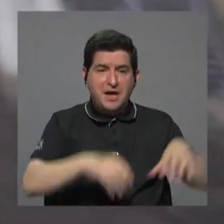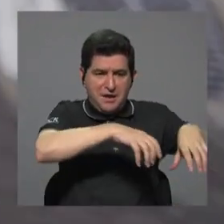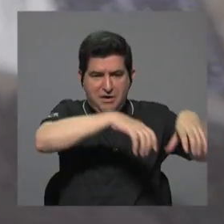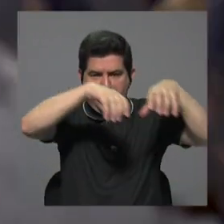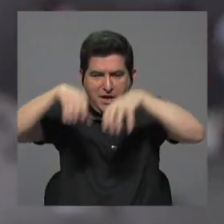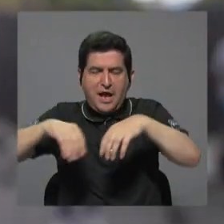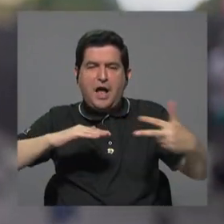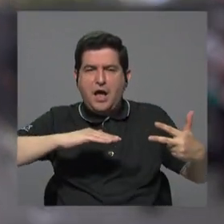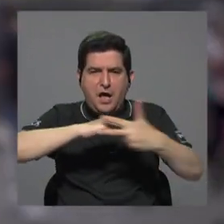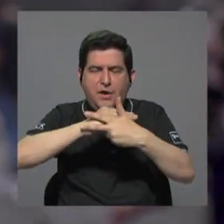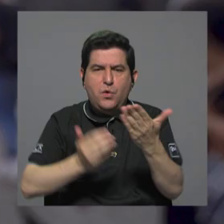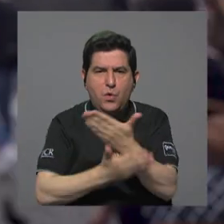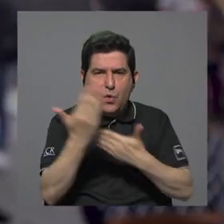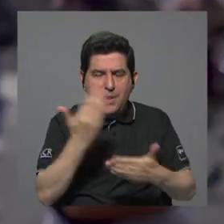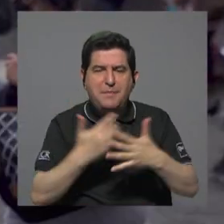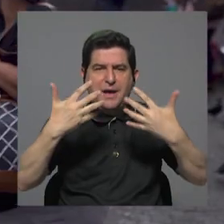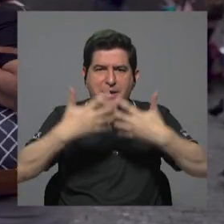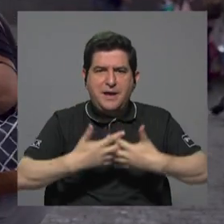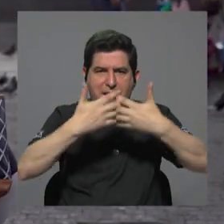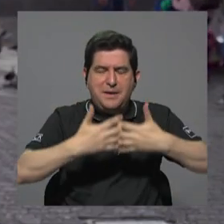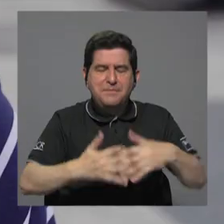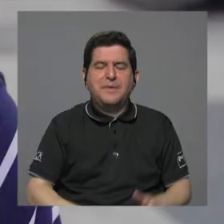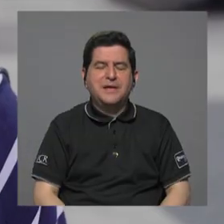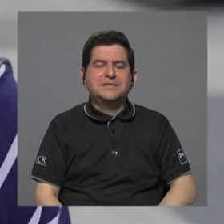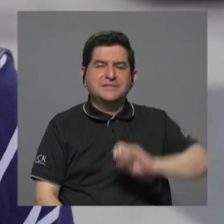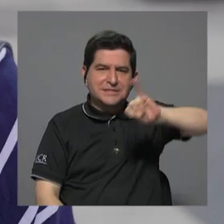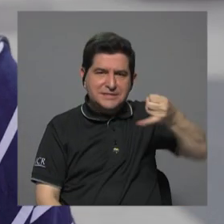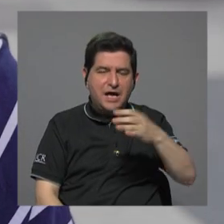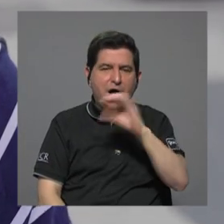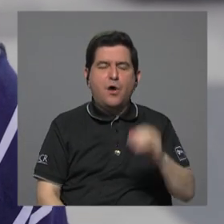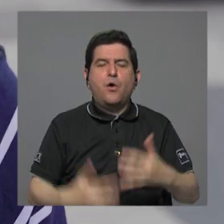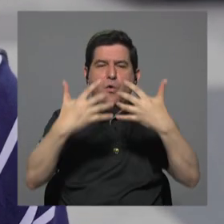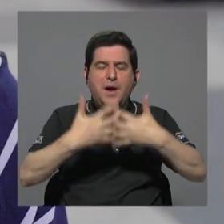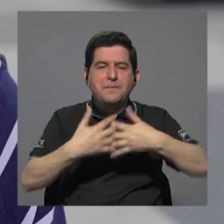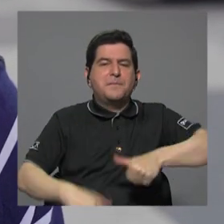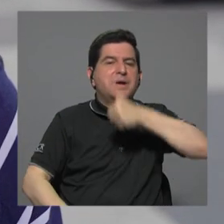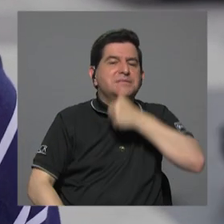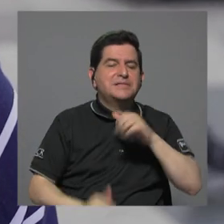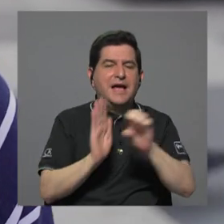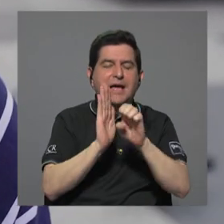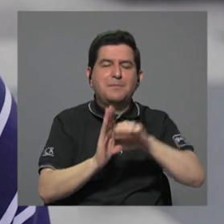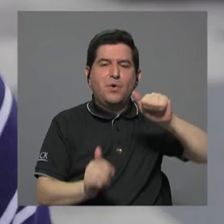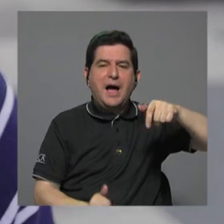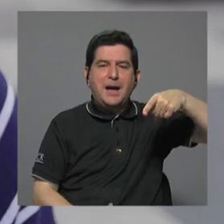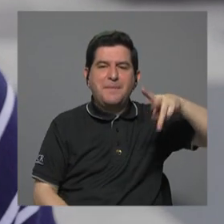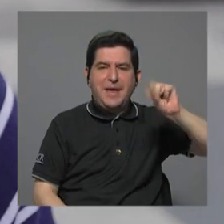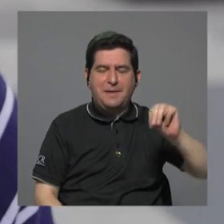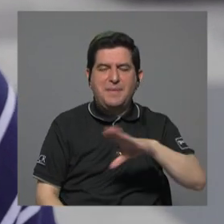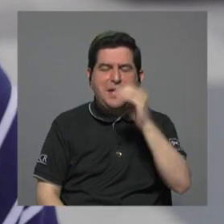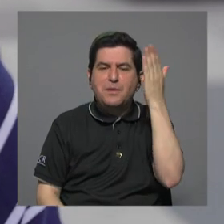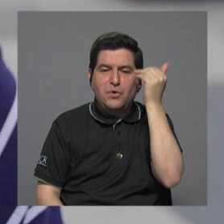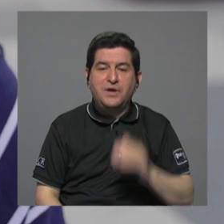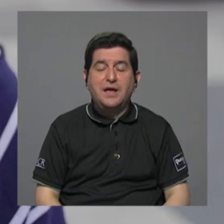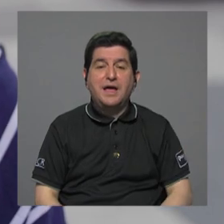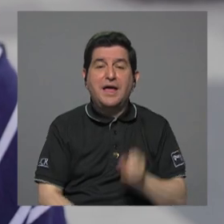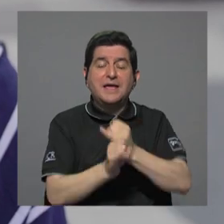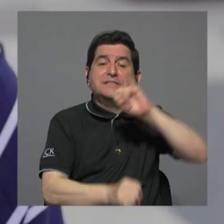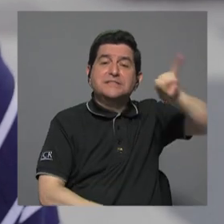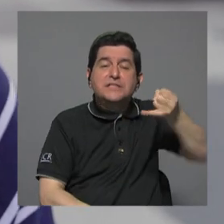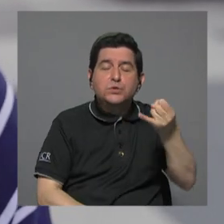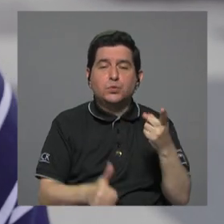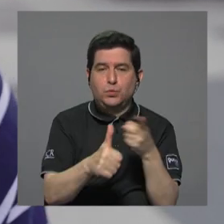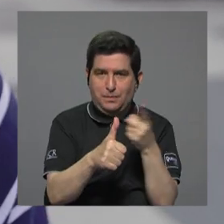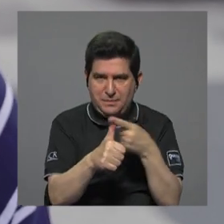descarga portuaria está en manos de la compañía estatal de UpDeva o de una transnacional privada por ejemplo APM Terminal y por qué UpDeva porque